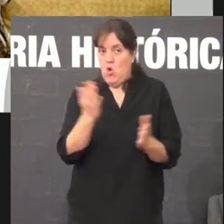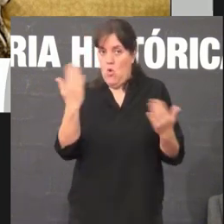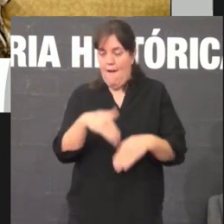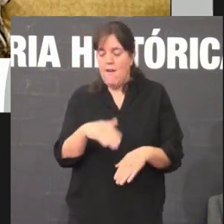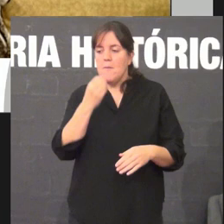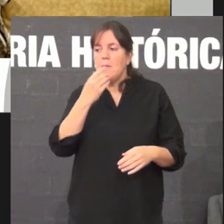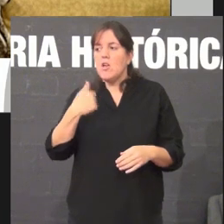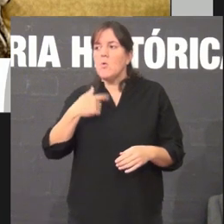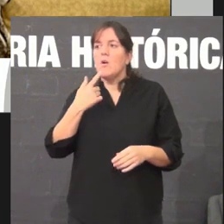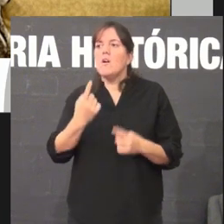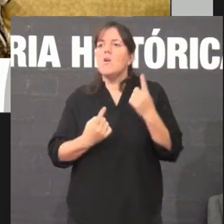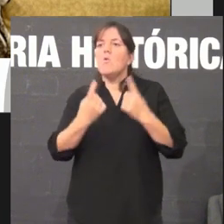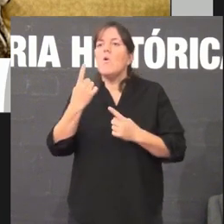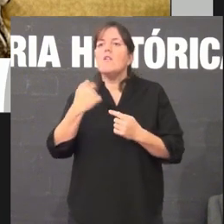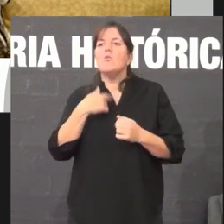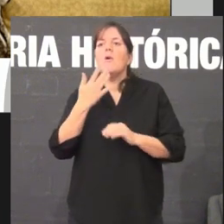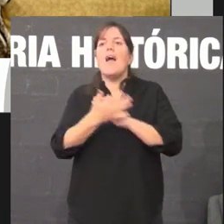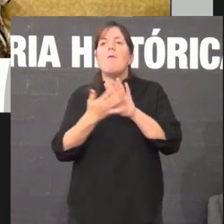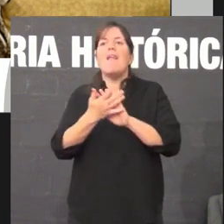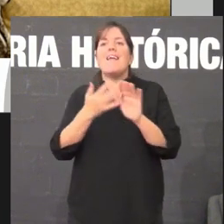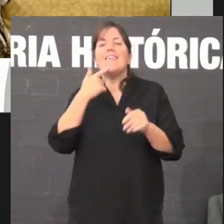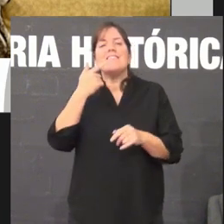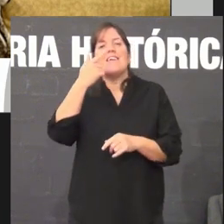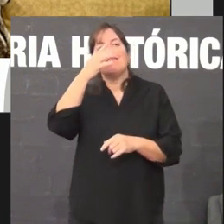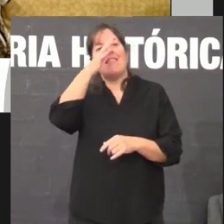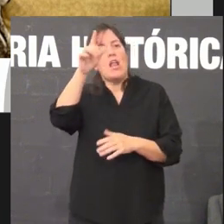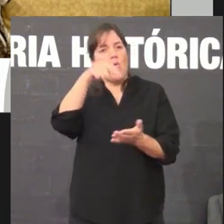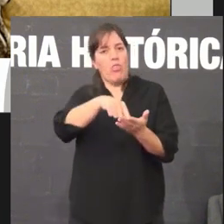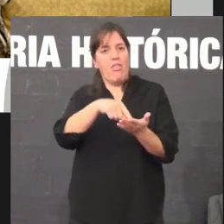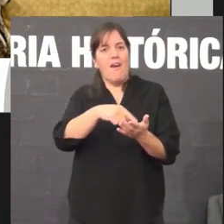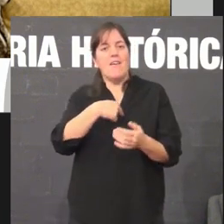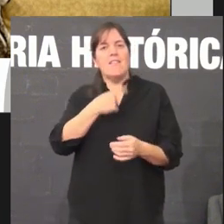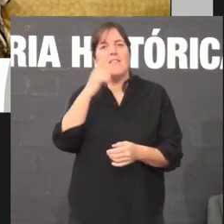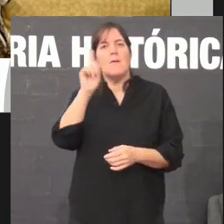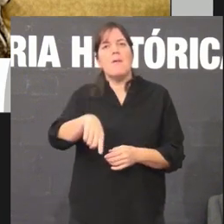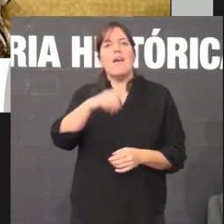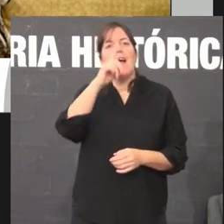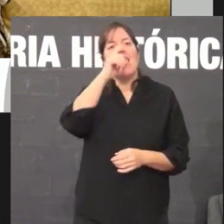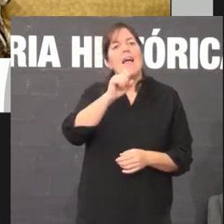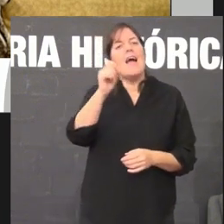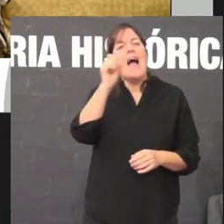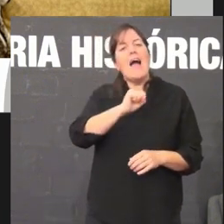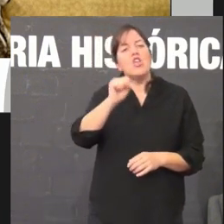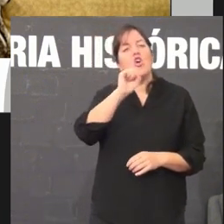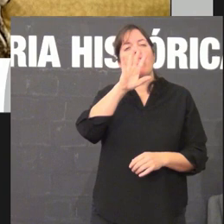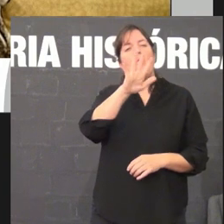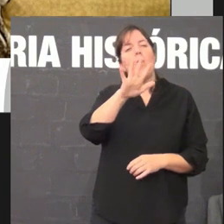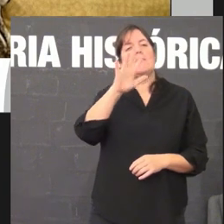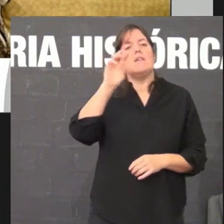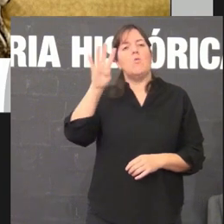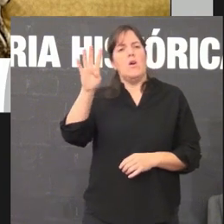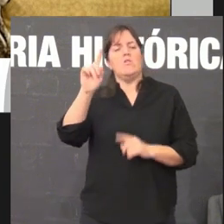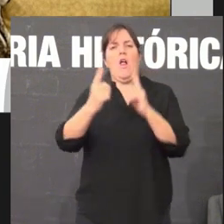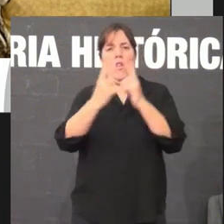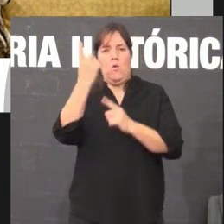centrarme en algúns aspectos desa denúncia, mas tamén en o ano 54 vou contar algúnas que van máis alá.